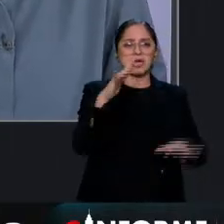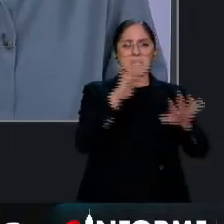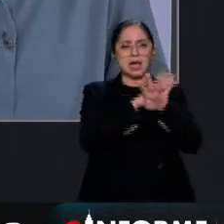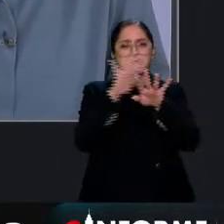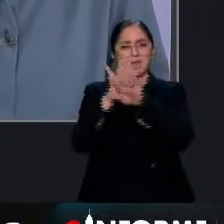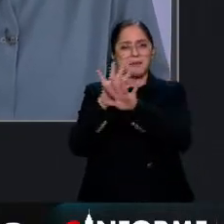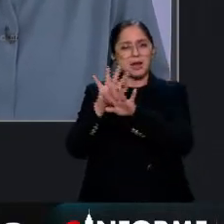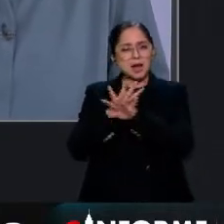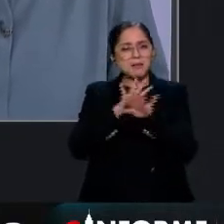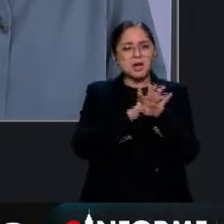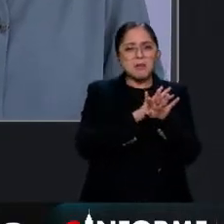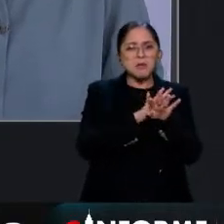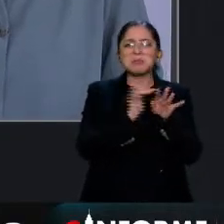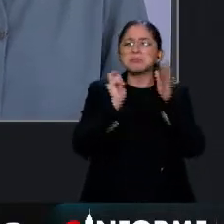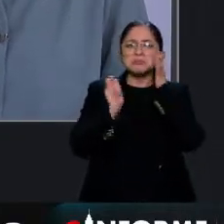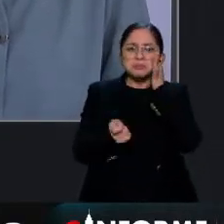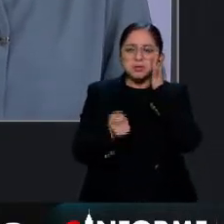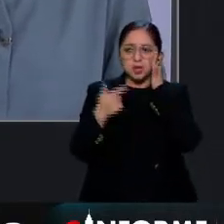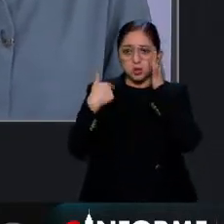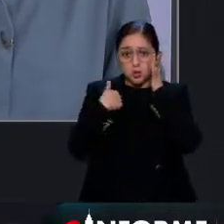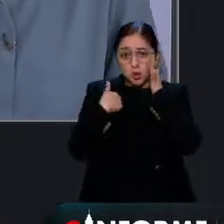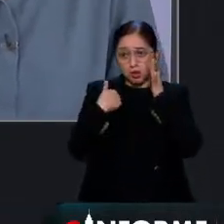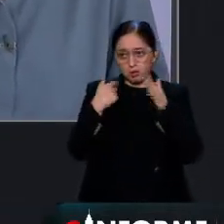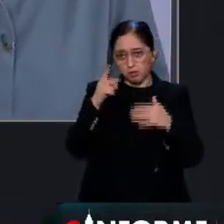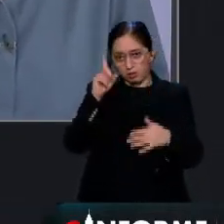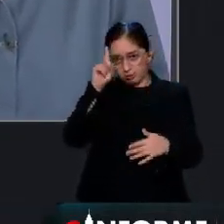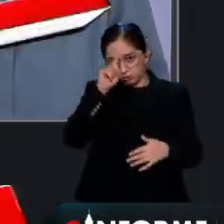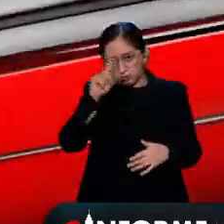presidente recomendó la fórmula de gobernar para el pueblo.